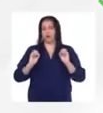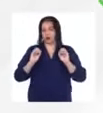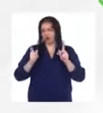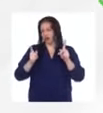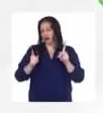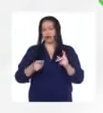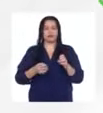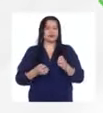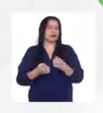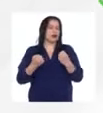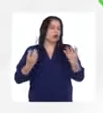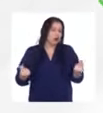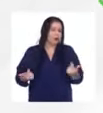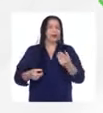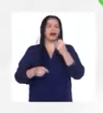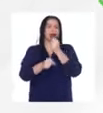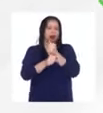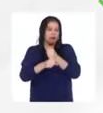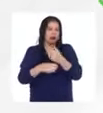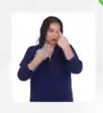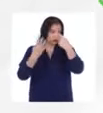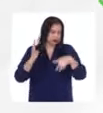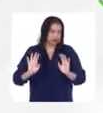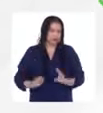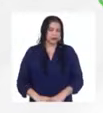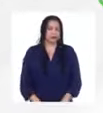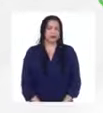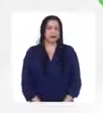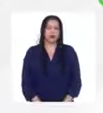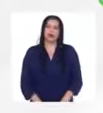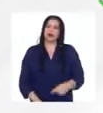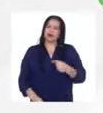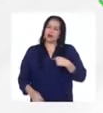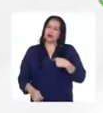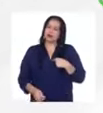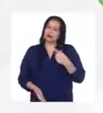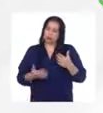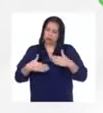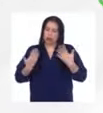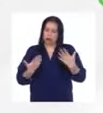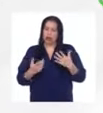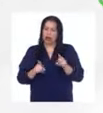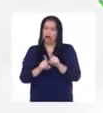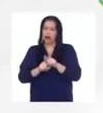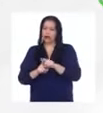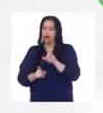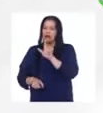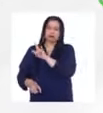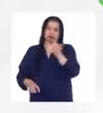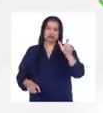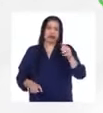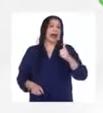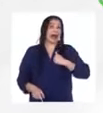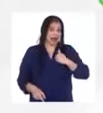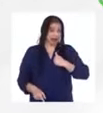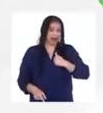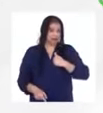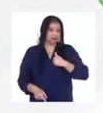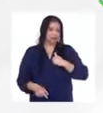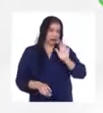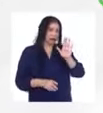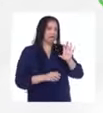trabajo y de educación y y yo podría haber emigrado también a Canadá en particular